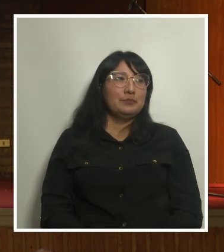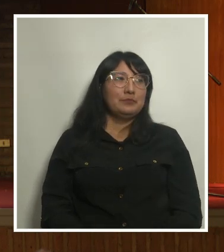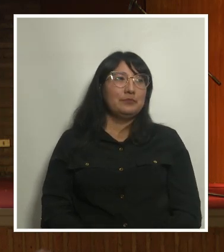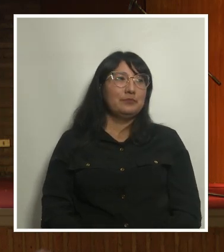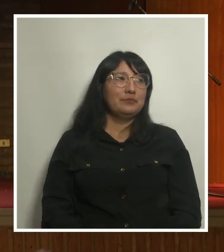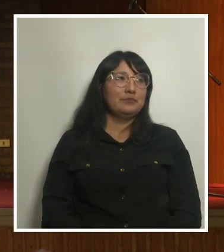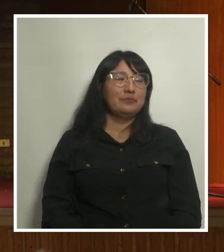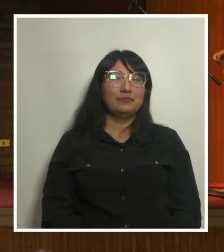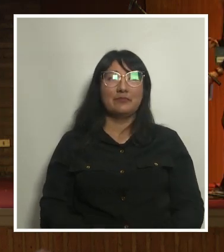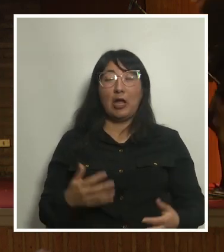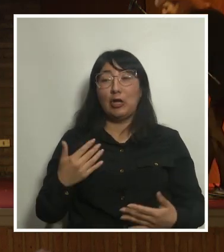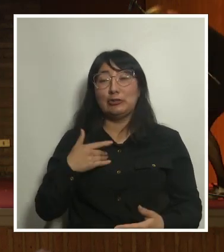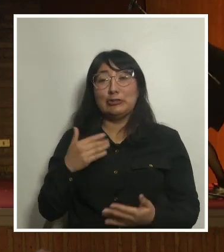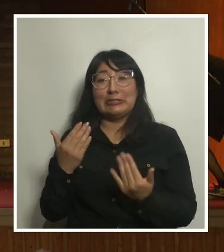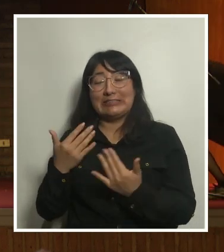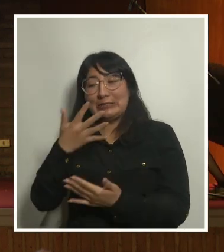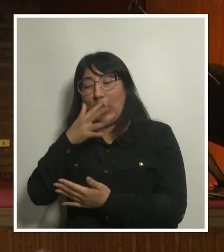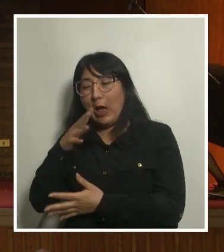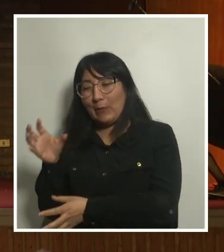me a traer el agua por acá.